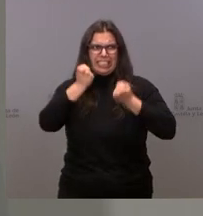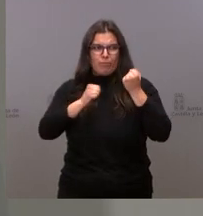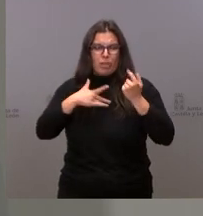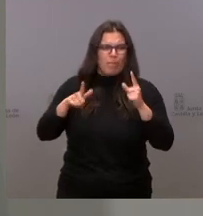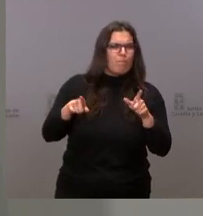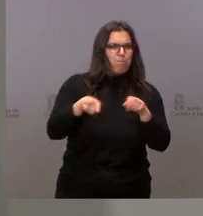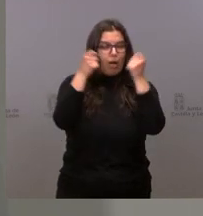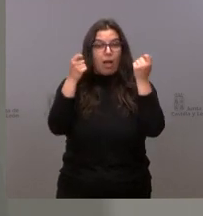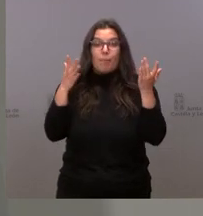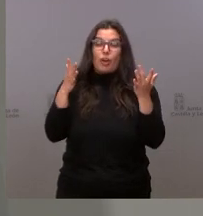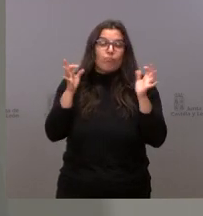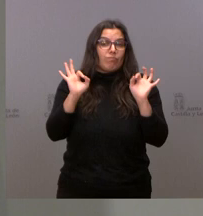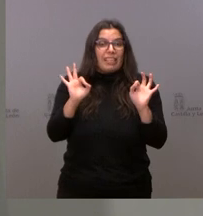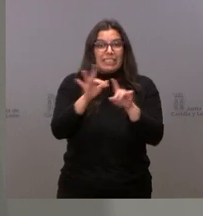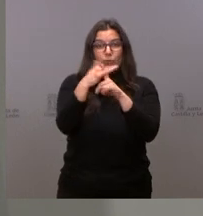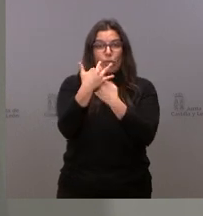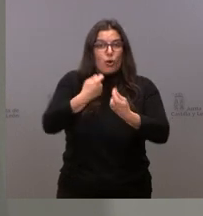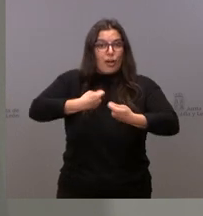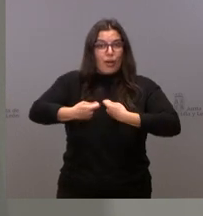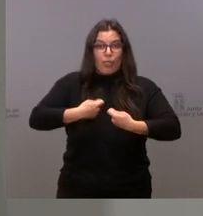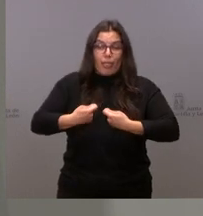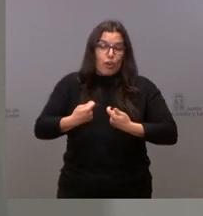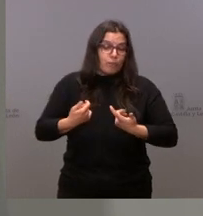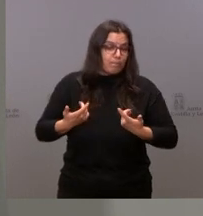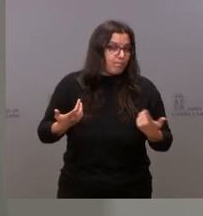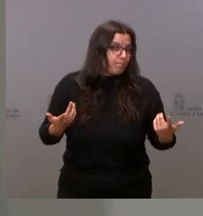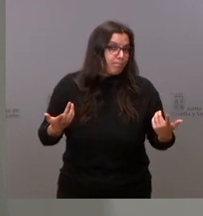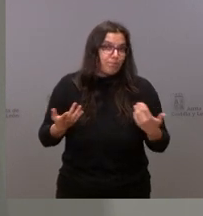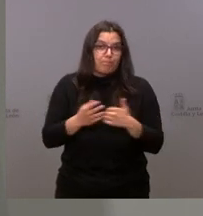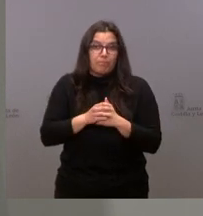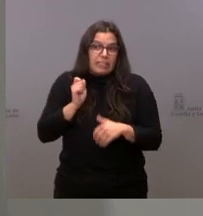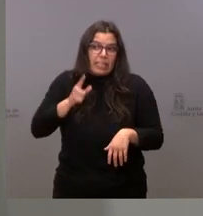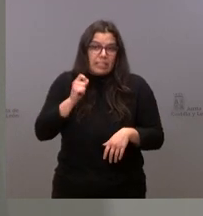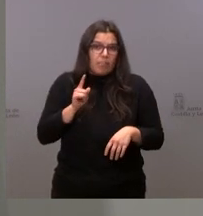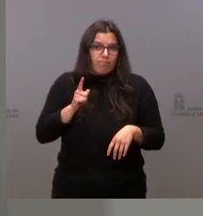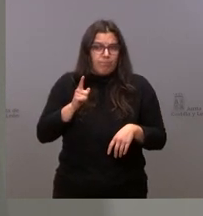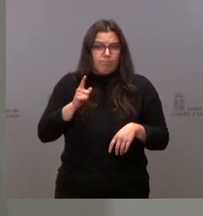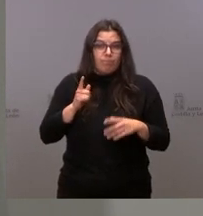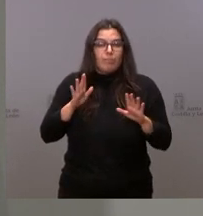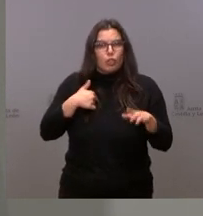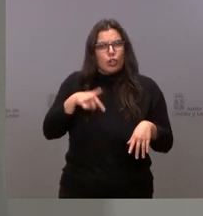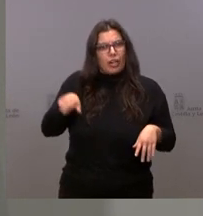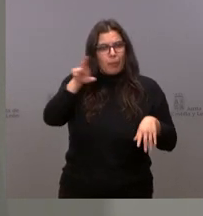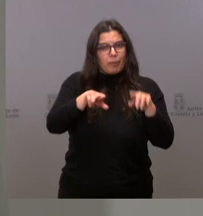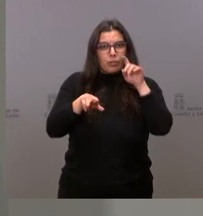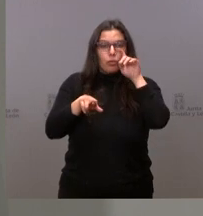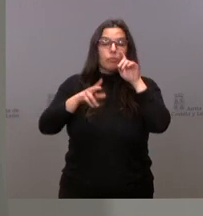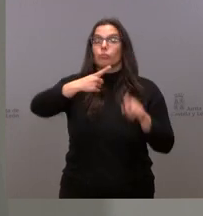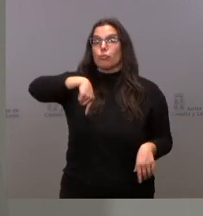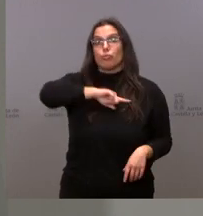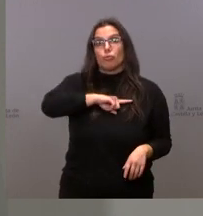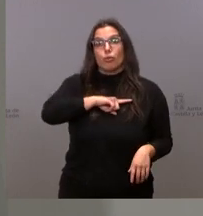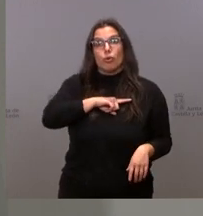es un escenario de negociación y esto es frecuente. Pero insisto, nosotros tenemos